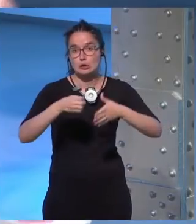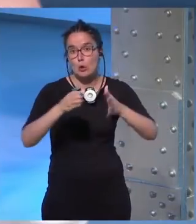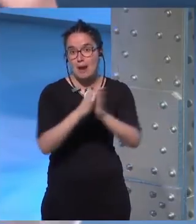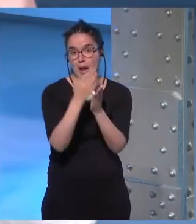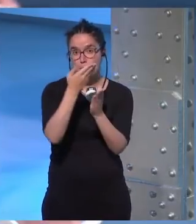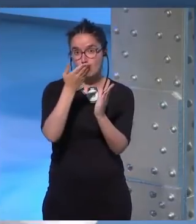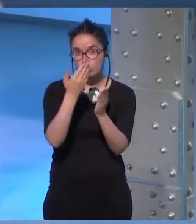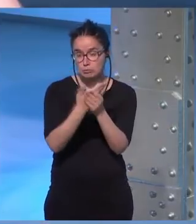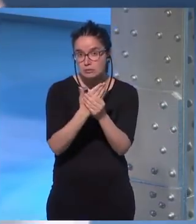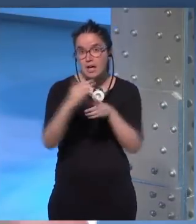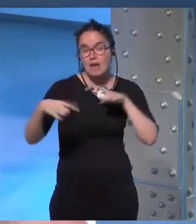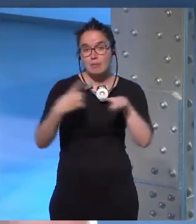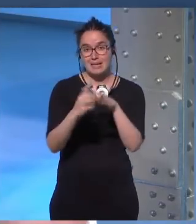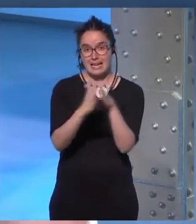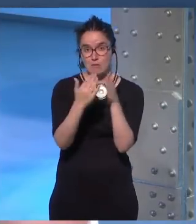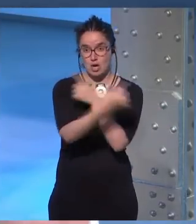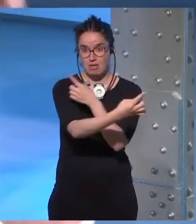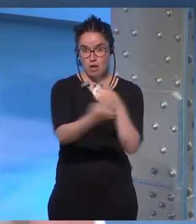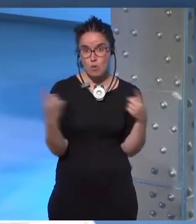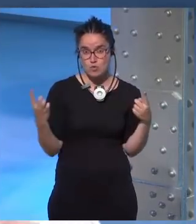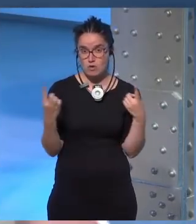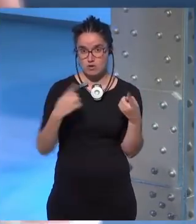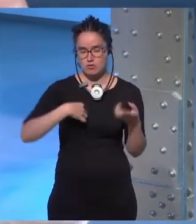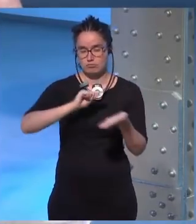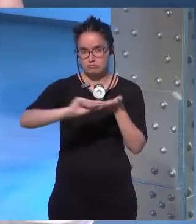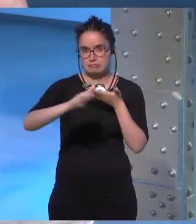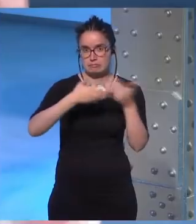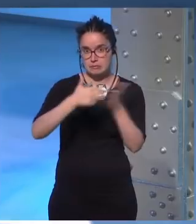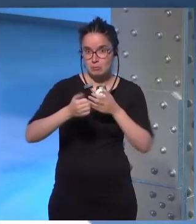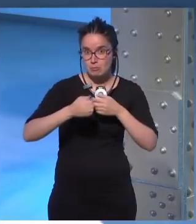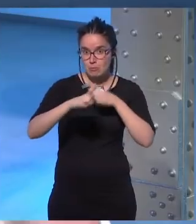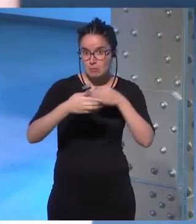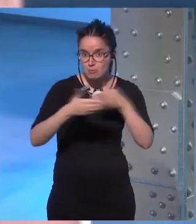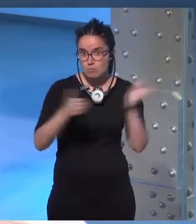además en cada libro que escribo y que lanzo